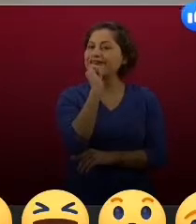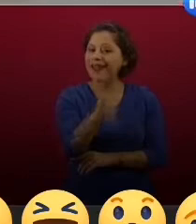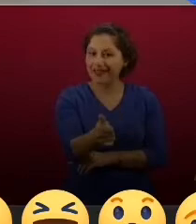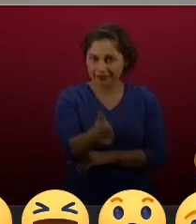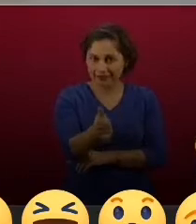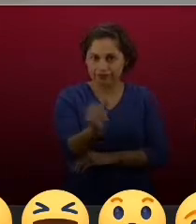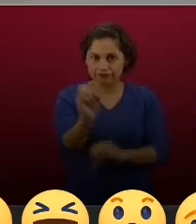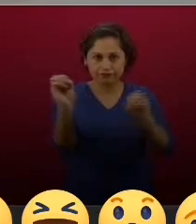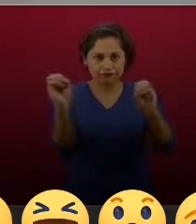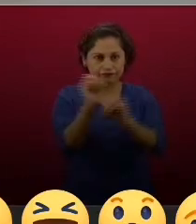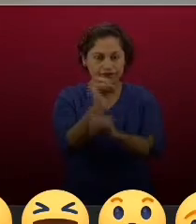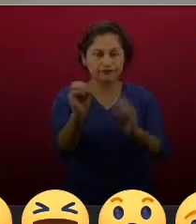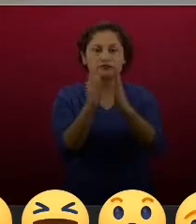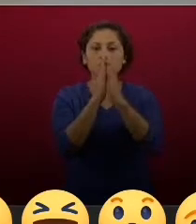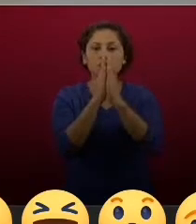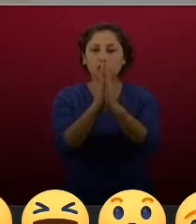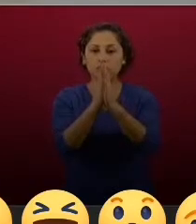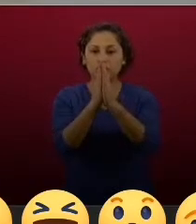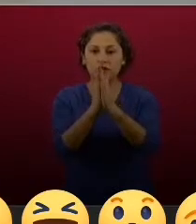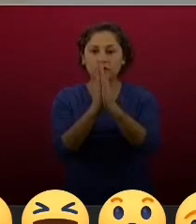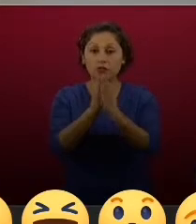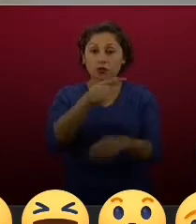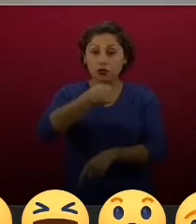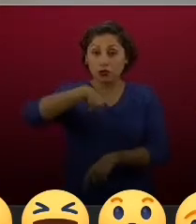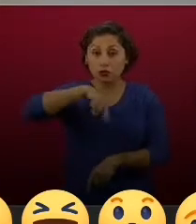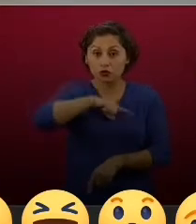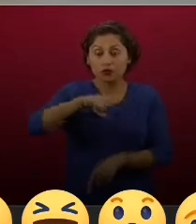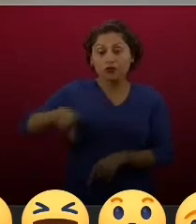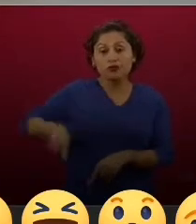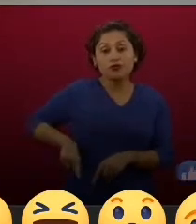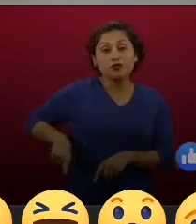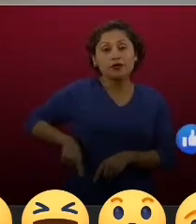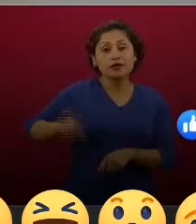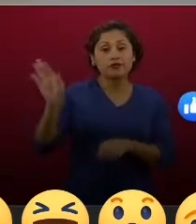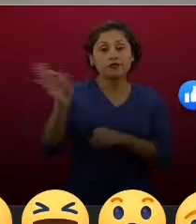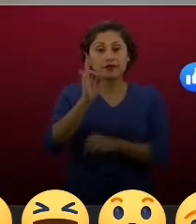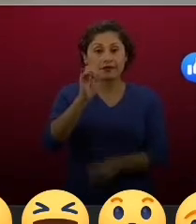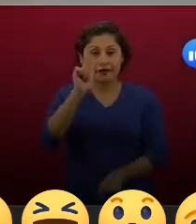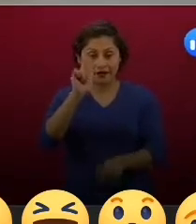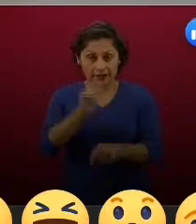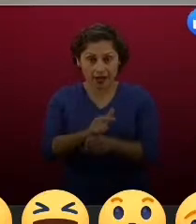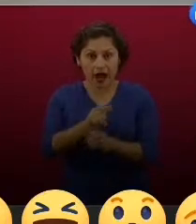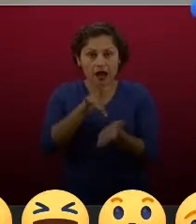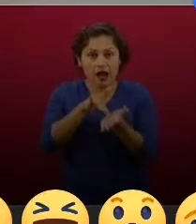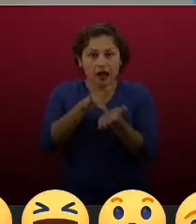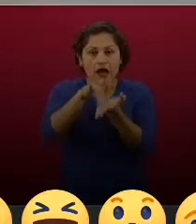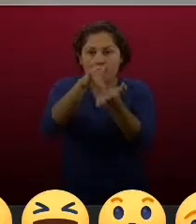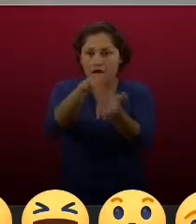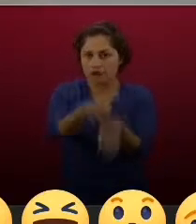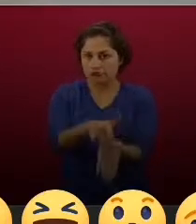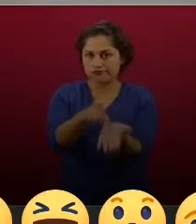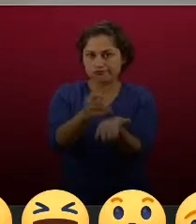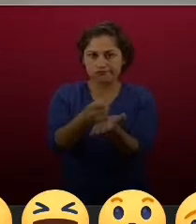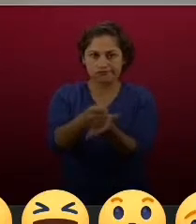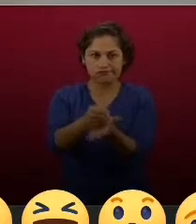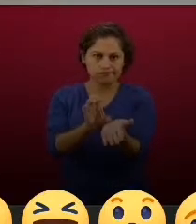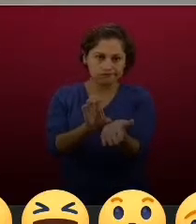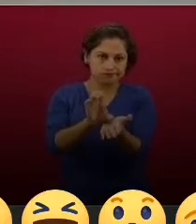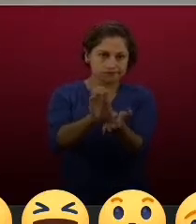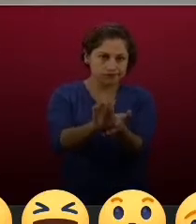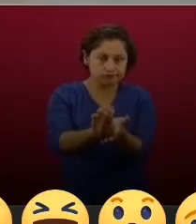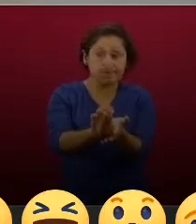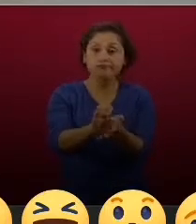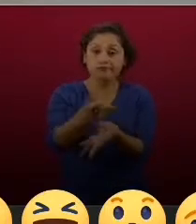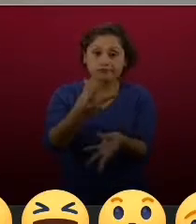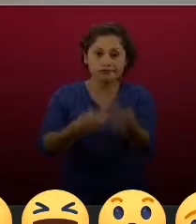lleguen estos apoyos a quien más lo necesita y que no sean víctimas de fraudes, que no